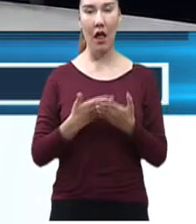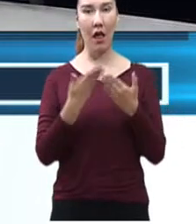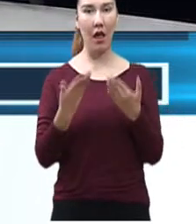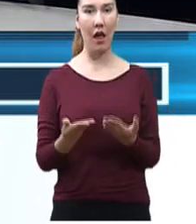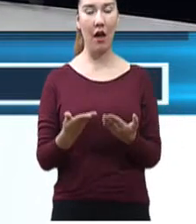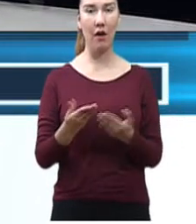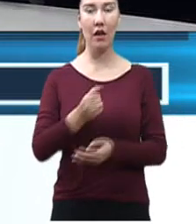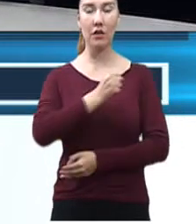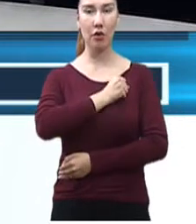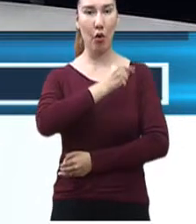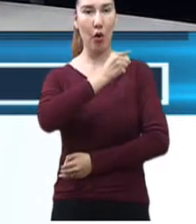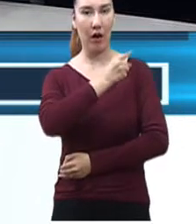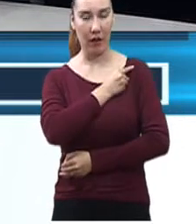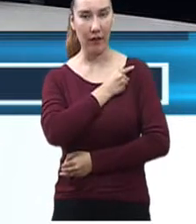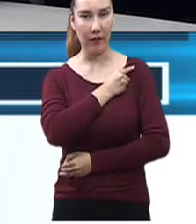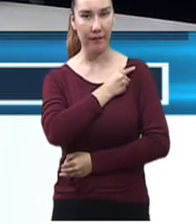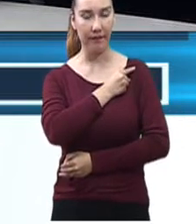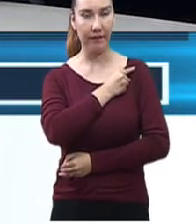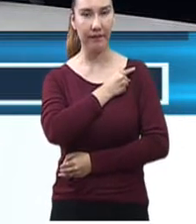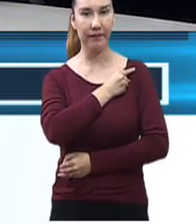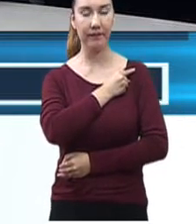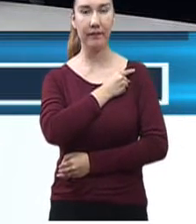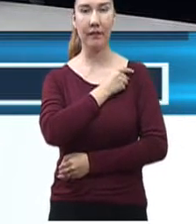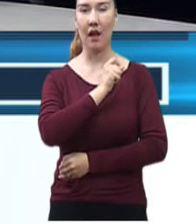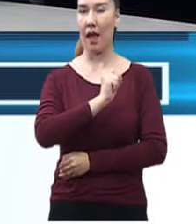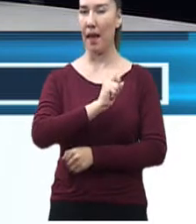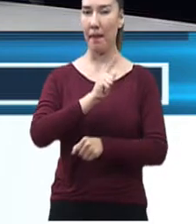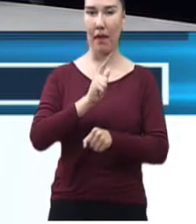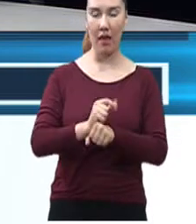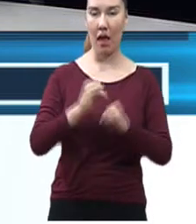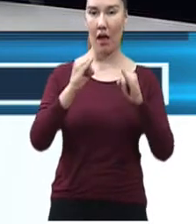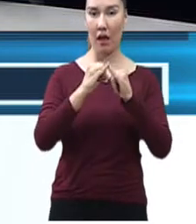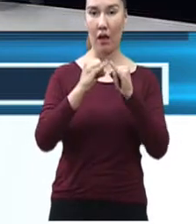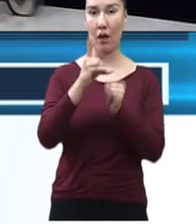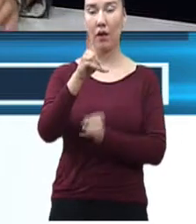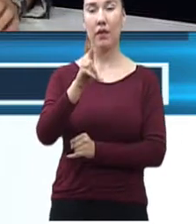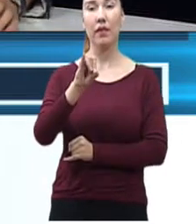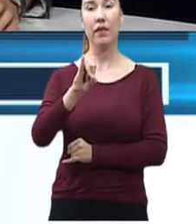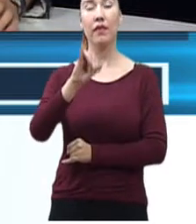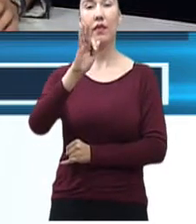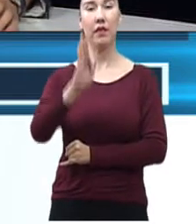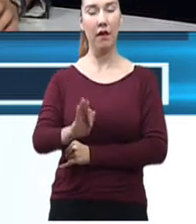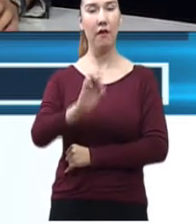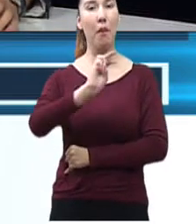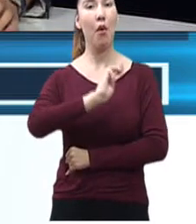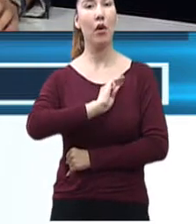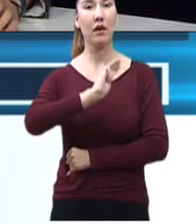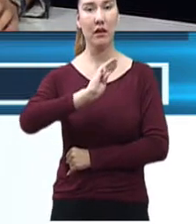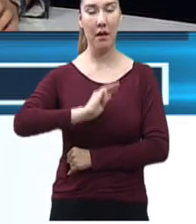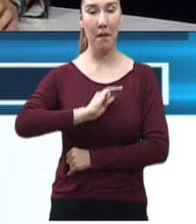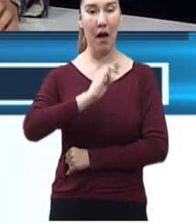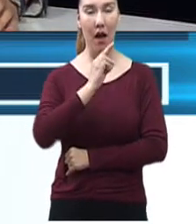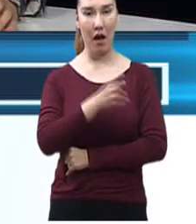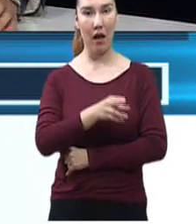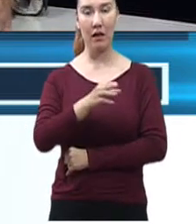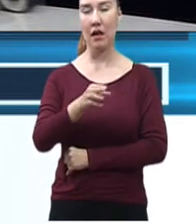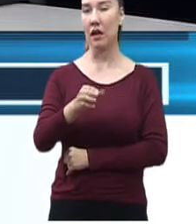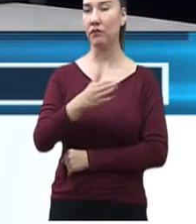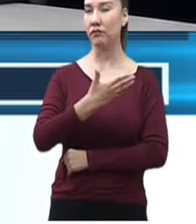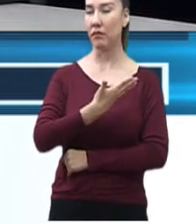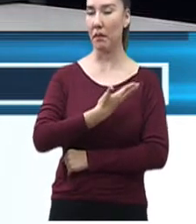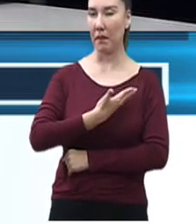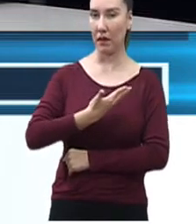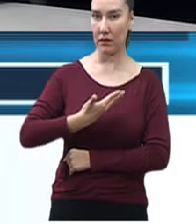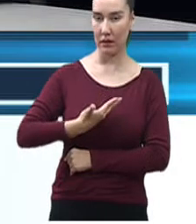obviamente, Soledad de Graceno Sánchez, en especial el DIF, el DIF Municipal, que tiene usted bien presidir, allá en Soledad de Graceno Sánchez.